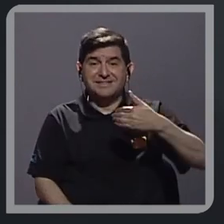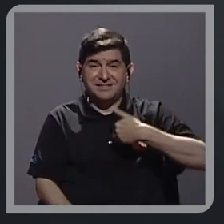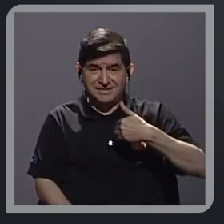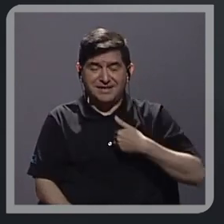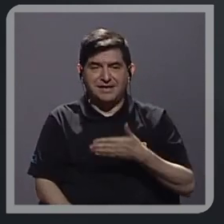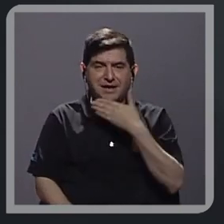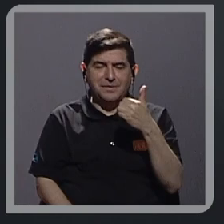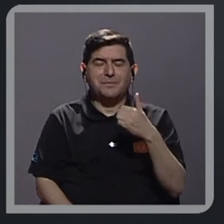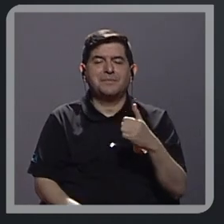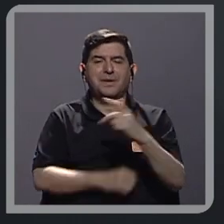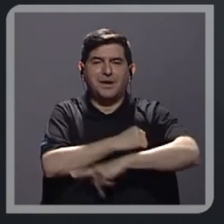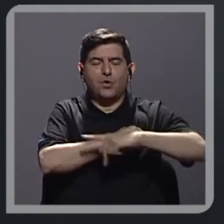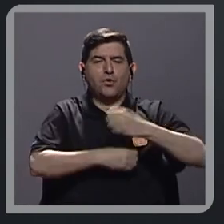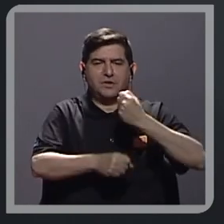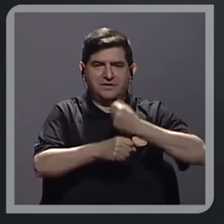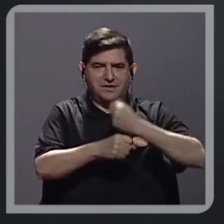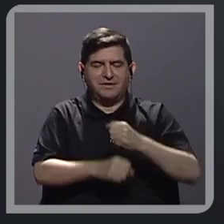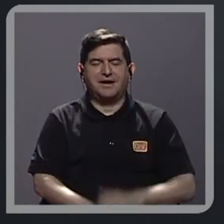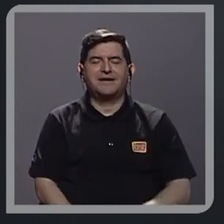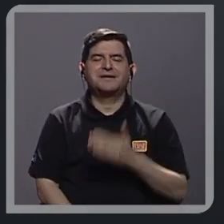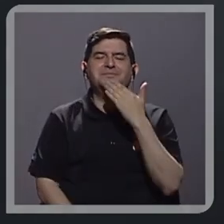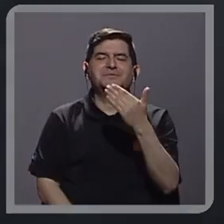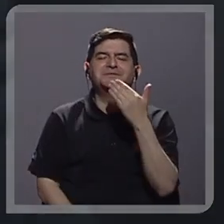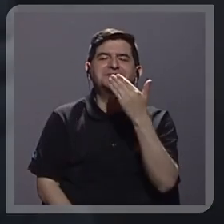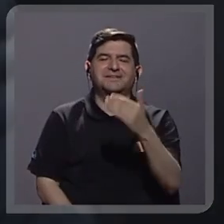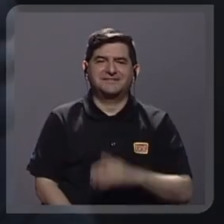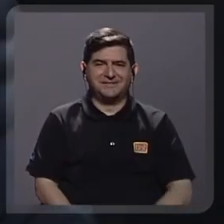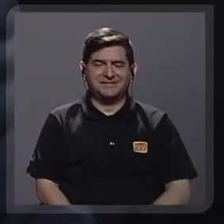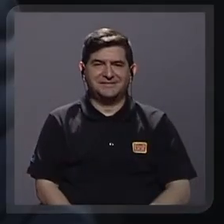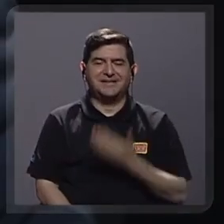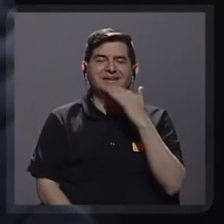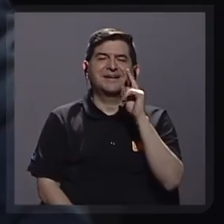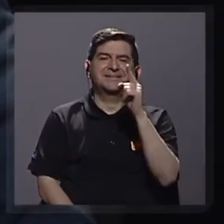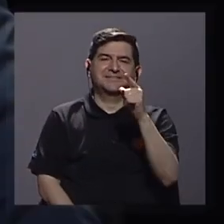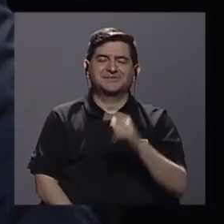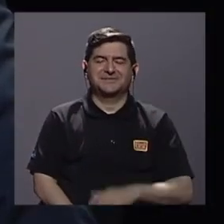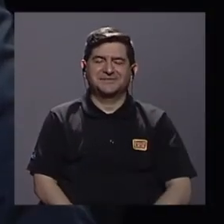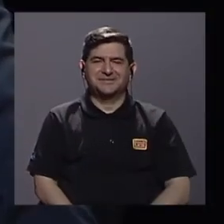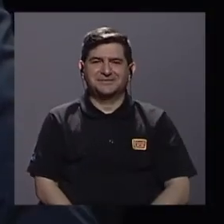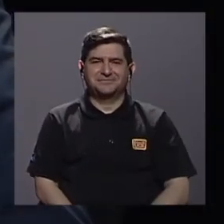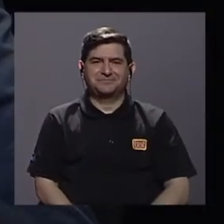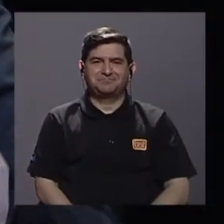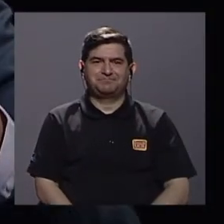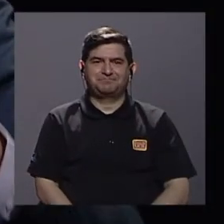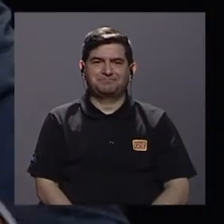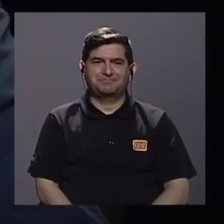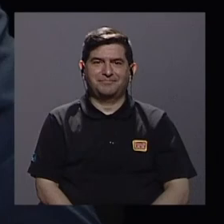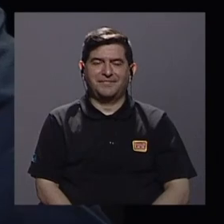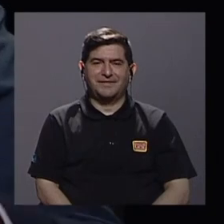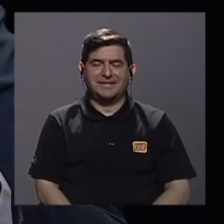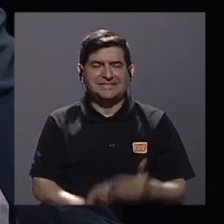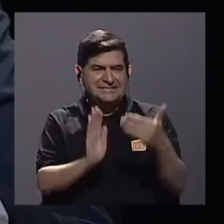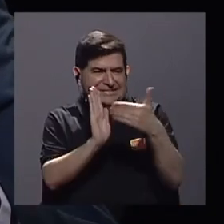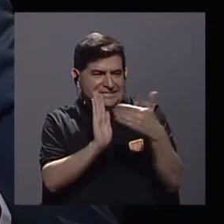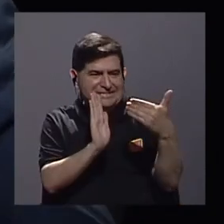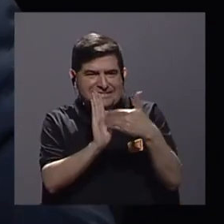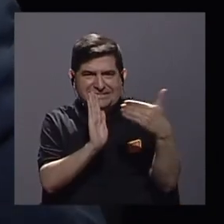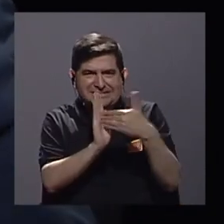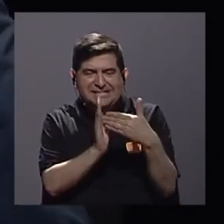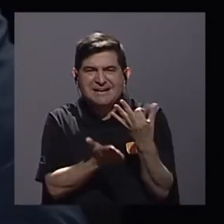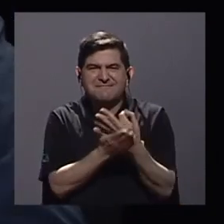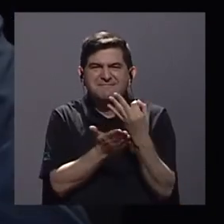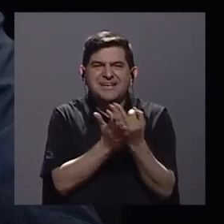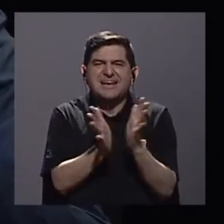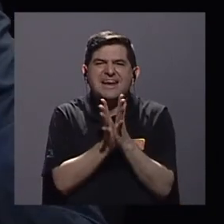hacer mejor patria gracias doña Julissa gracias a usted el deterioro de las